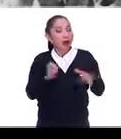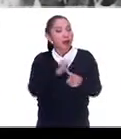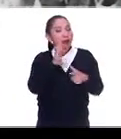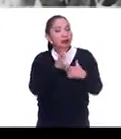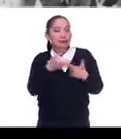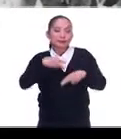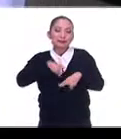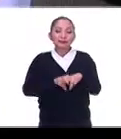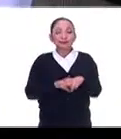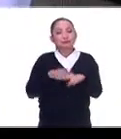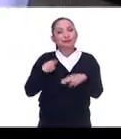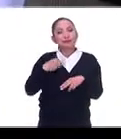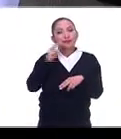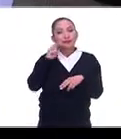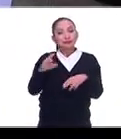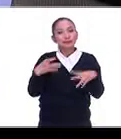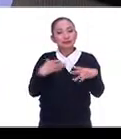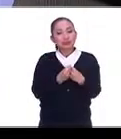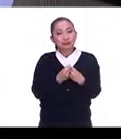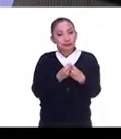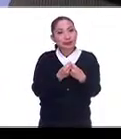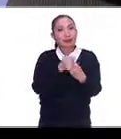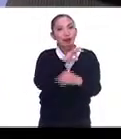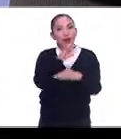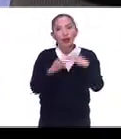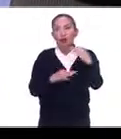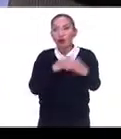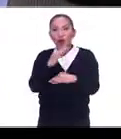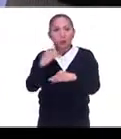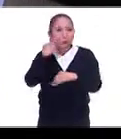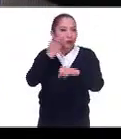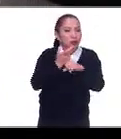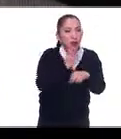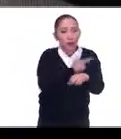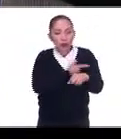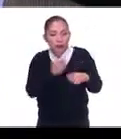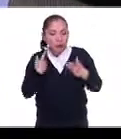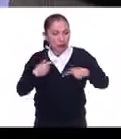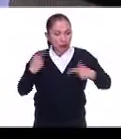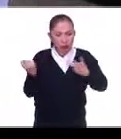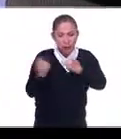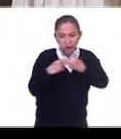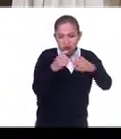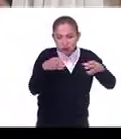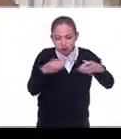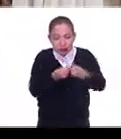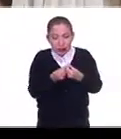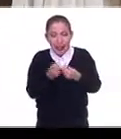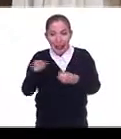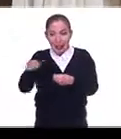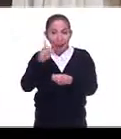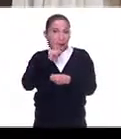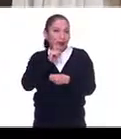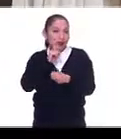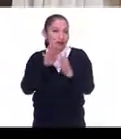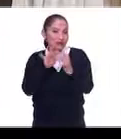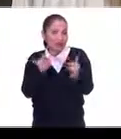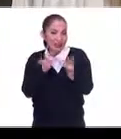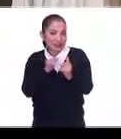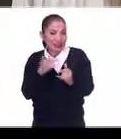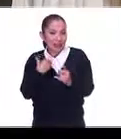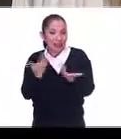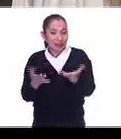pronto estamos viendo... conjuntan. Se conjuntan. Voluntades, gustos. Y con el tiempo, lo que ella hace es